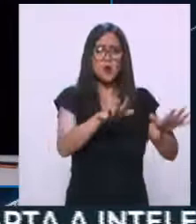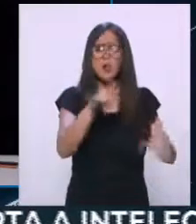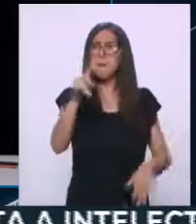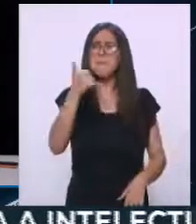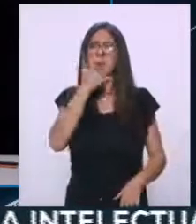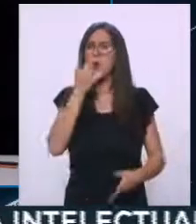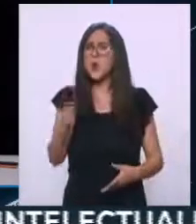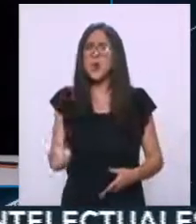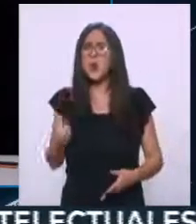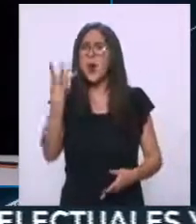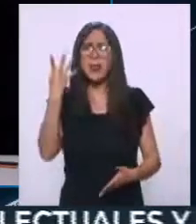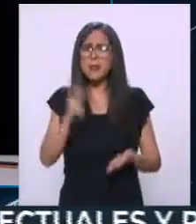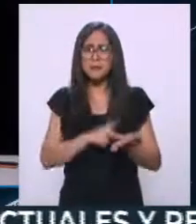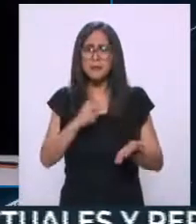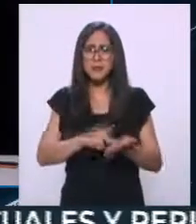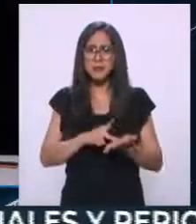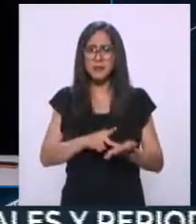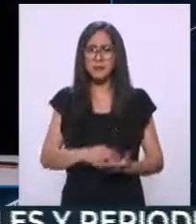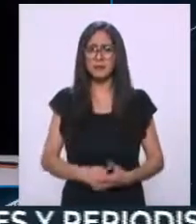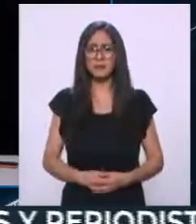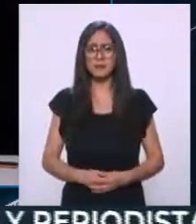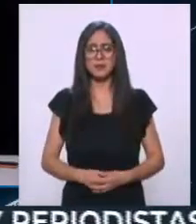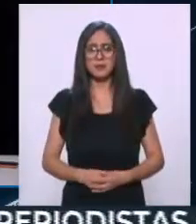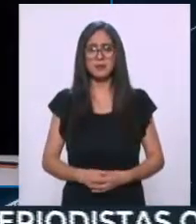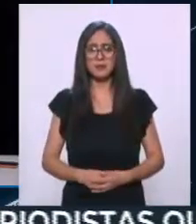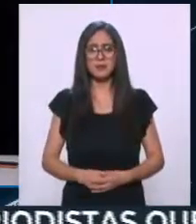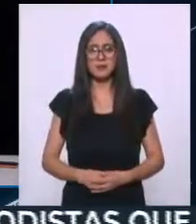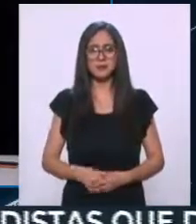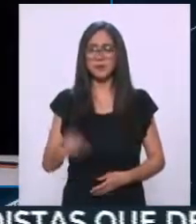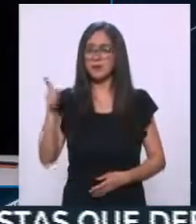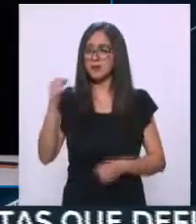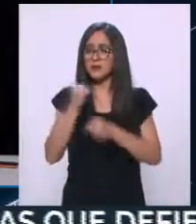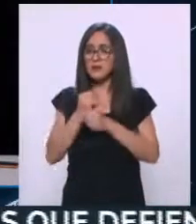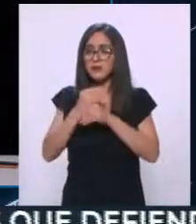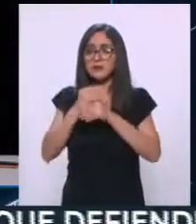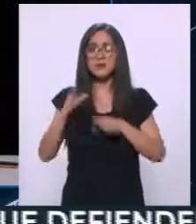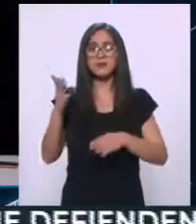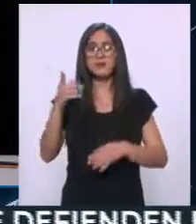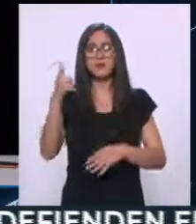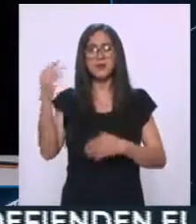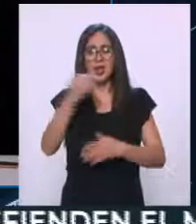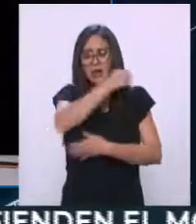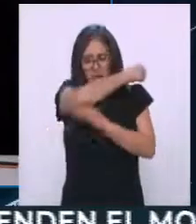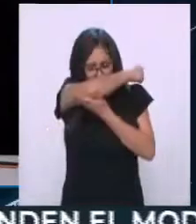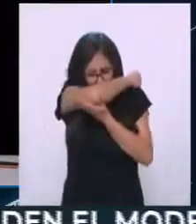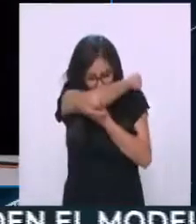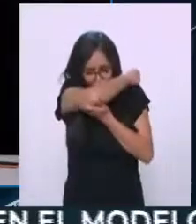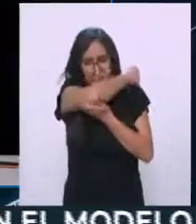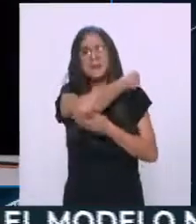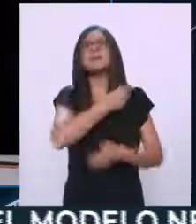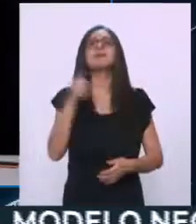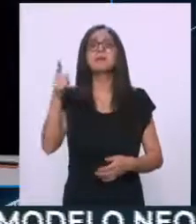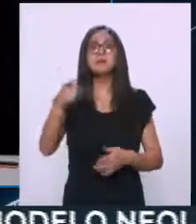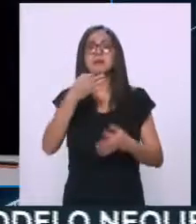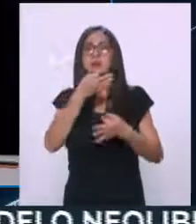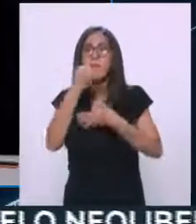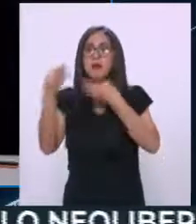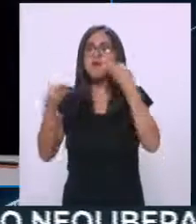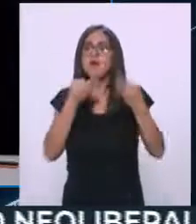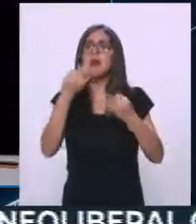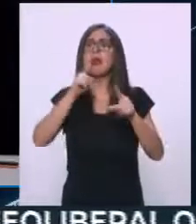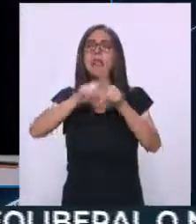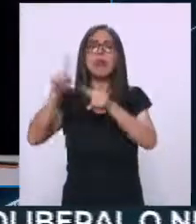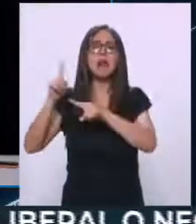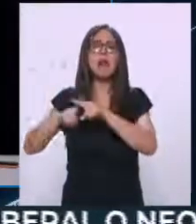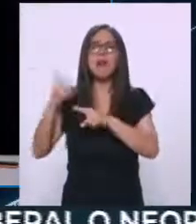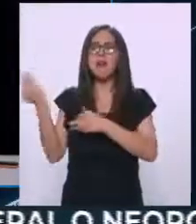difundida por bots. ¿Por cuántas cuentas dices que se difundió? Hasta las 6 de